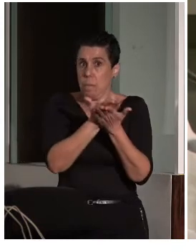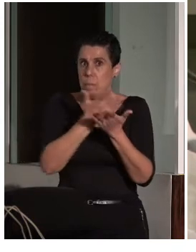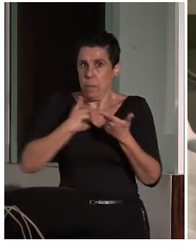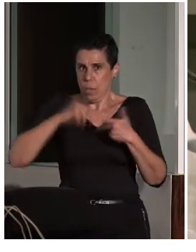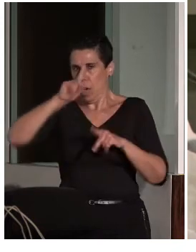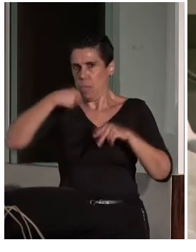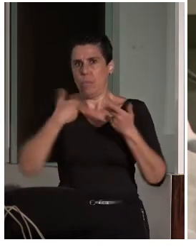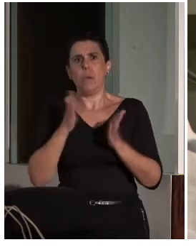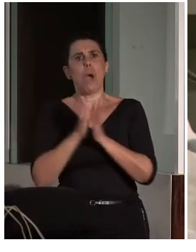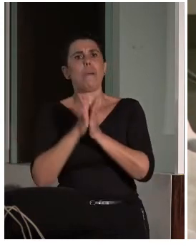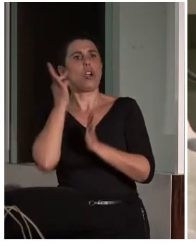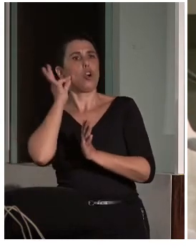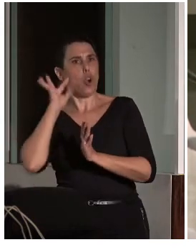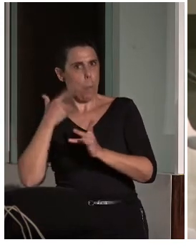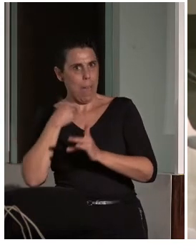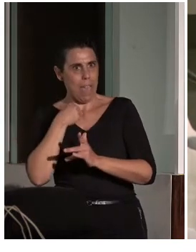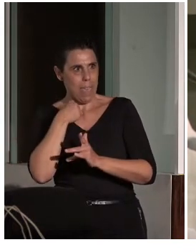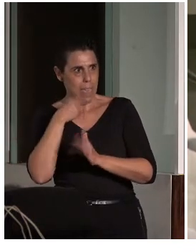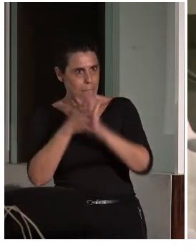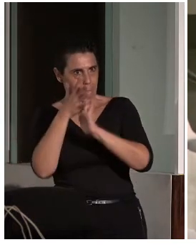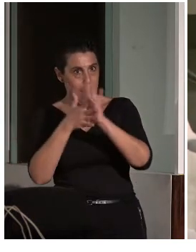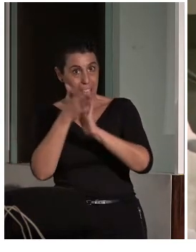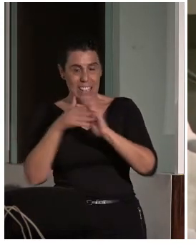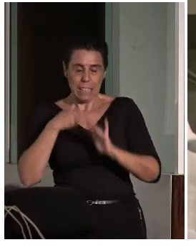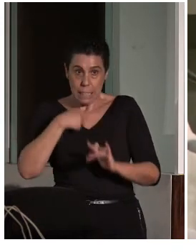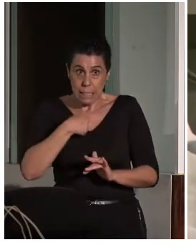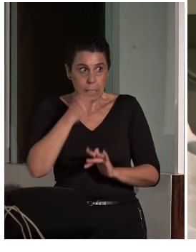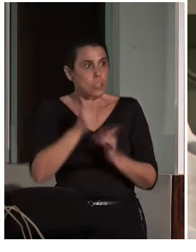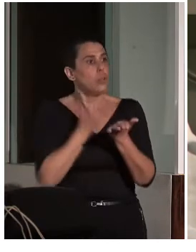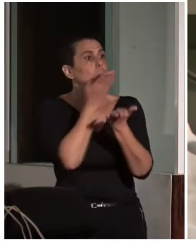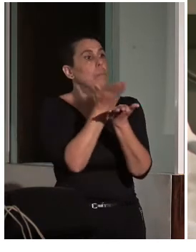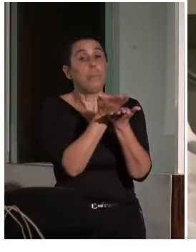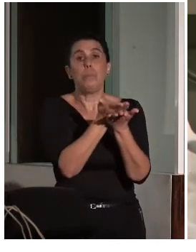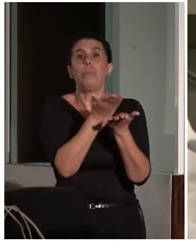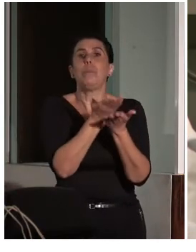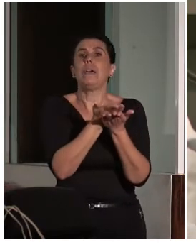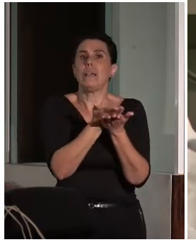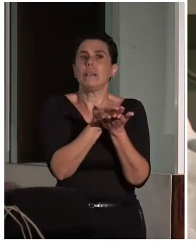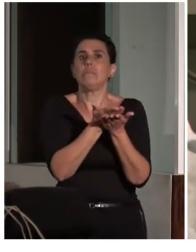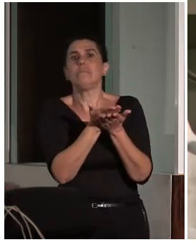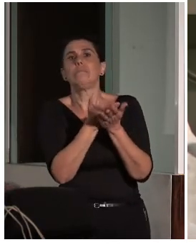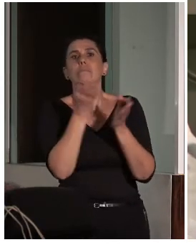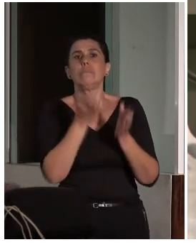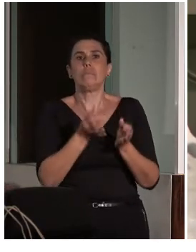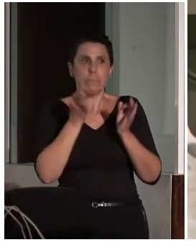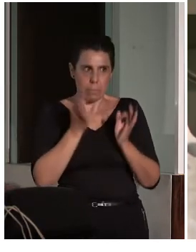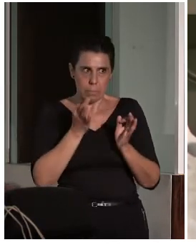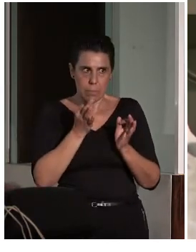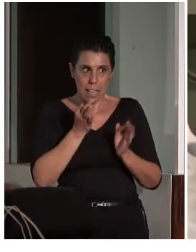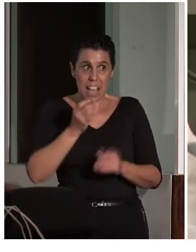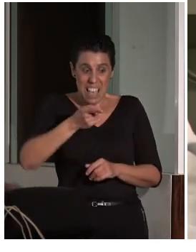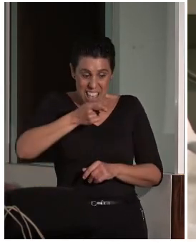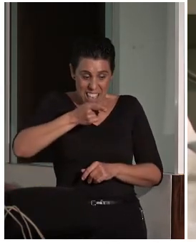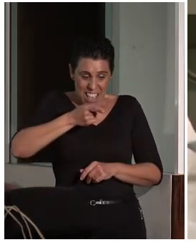compañera para no comerme todo su tiempo, lo que yo pediría es que cuenten con nosotros para la